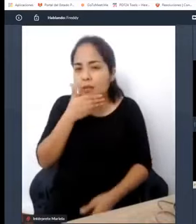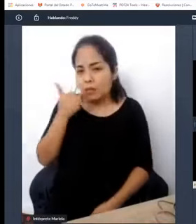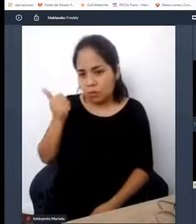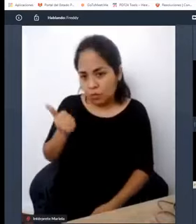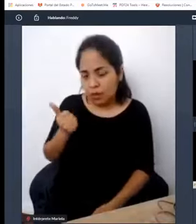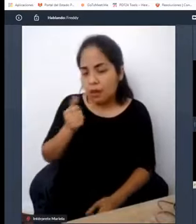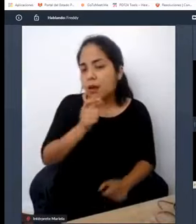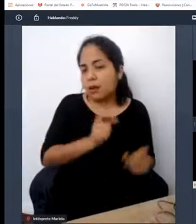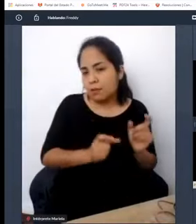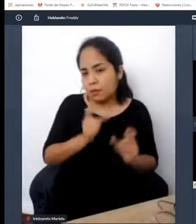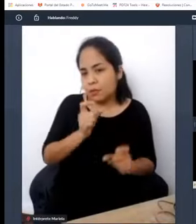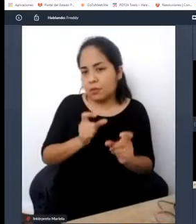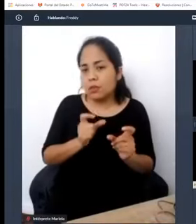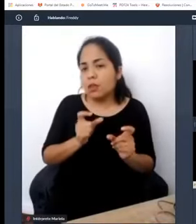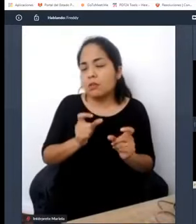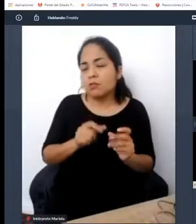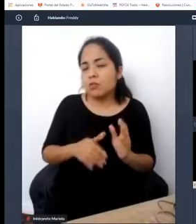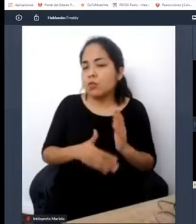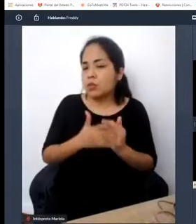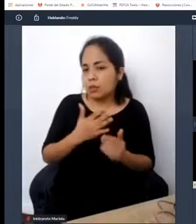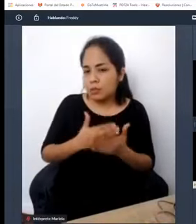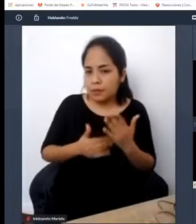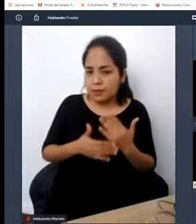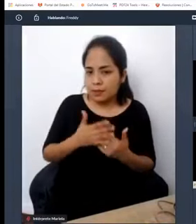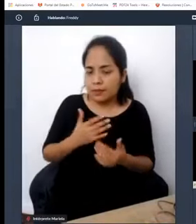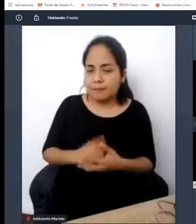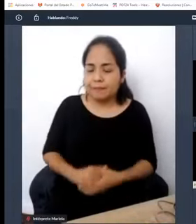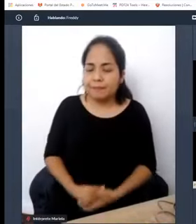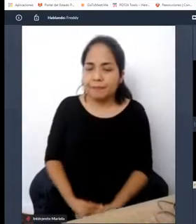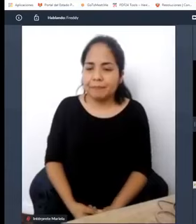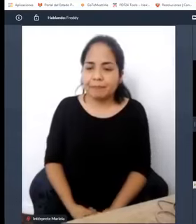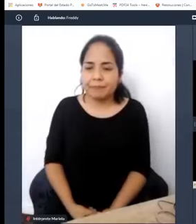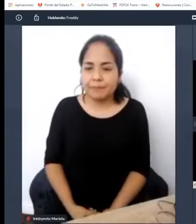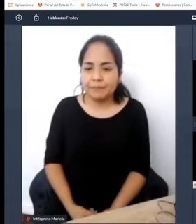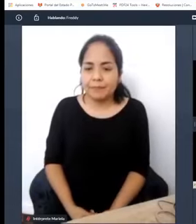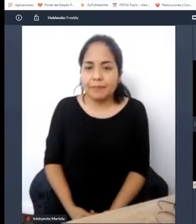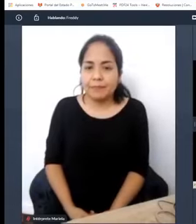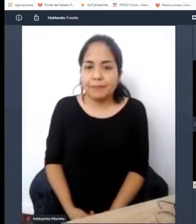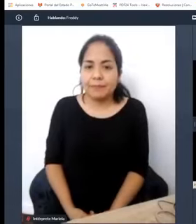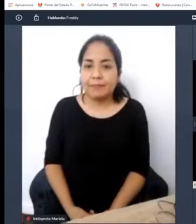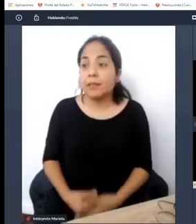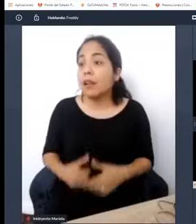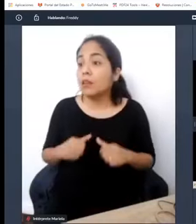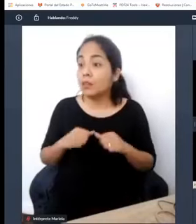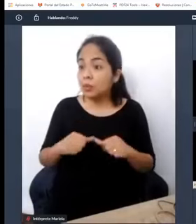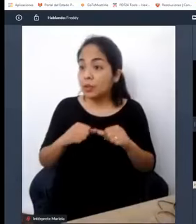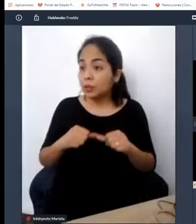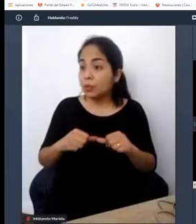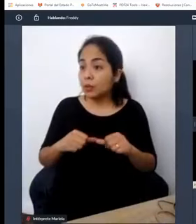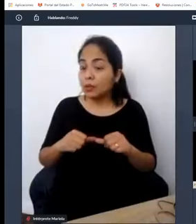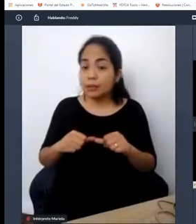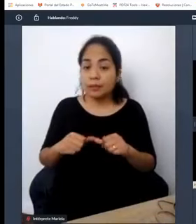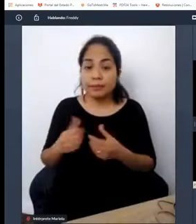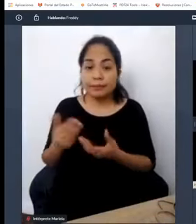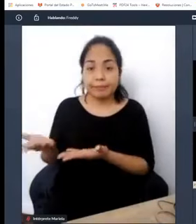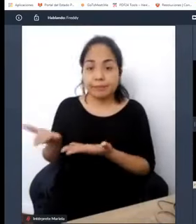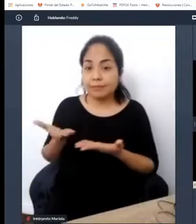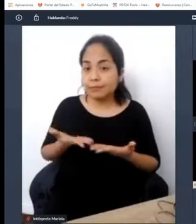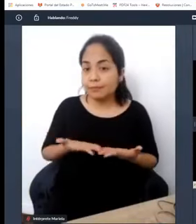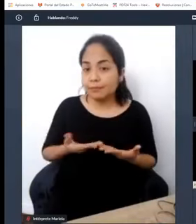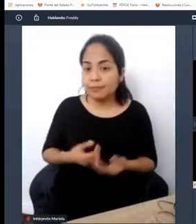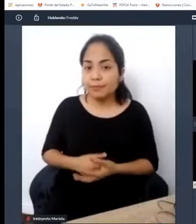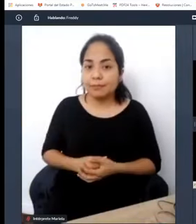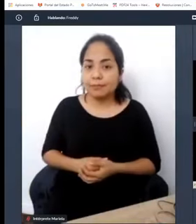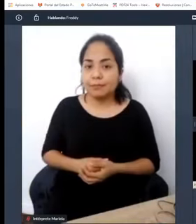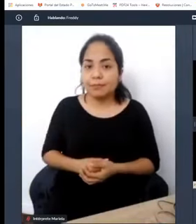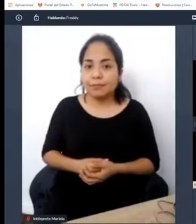con algún tipo de discapacidad de nuestro país. Vamos a continuar rápidamente y vamos a dar el pase a